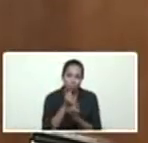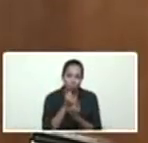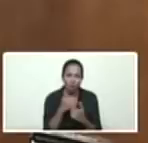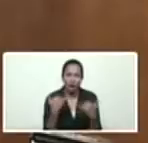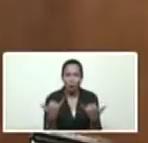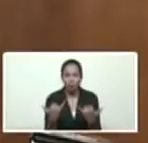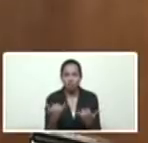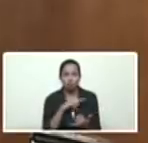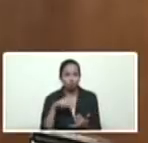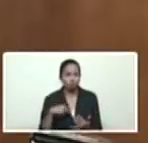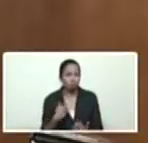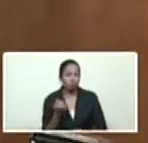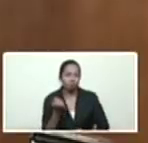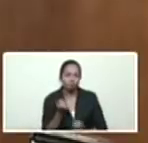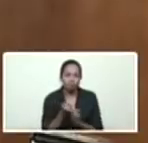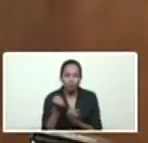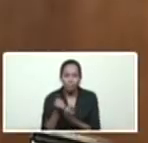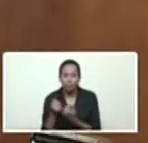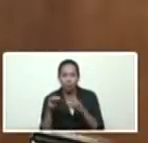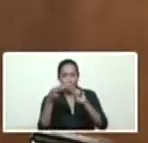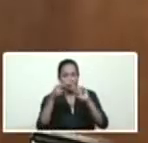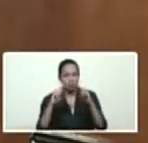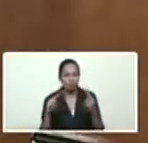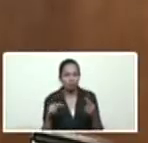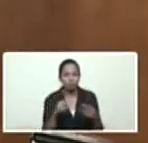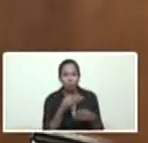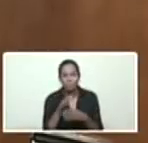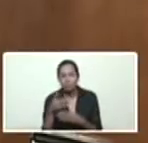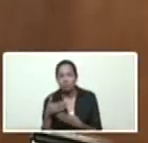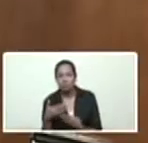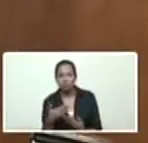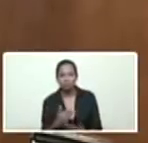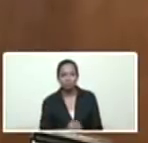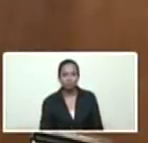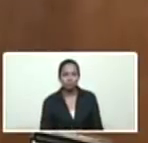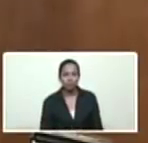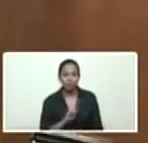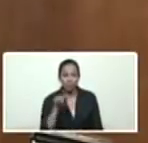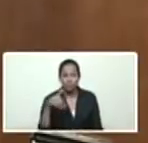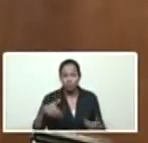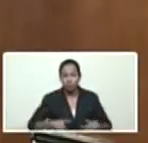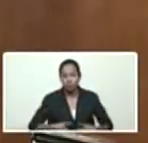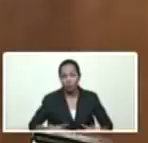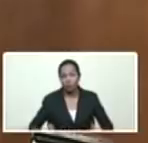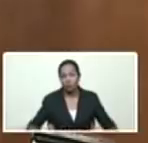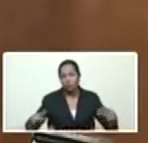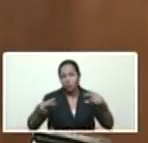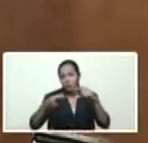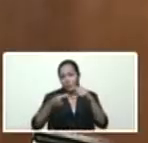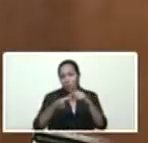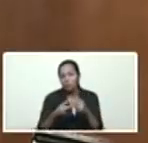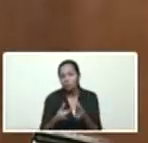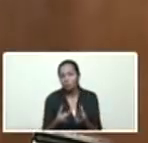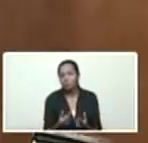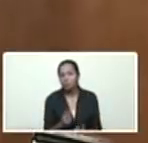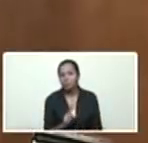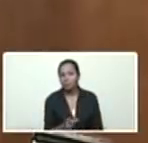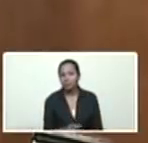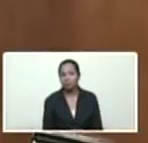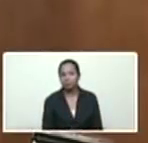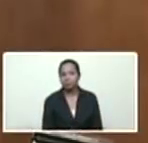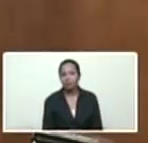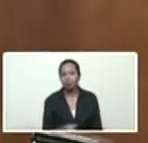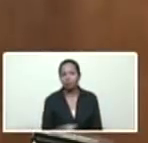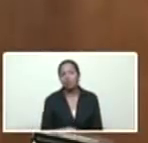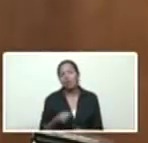solidaridad es la hora de la paz compartida es la hora del esfuerzo colectivo es la hora de la